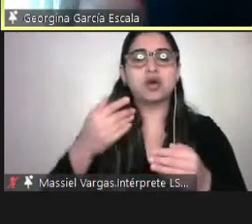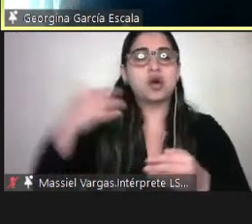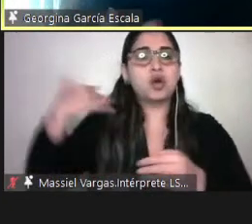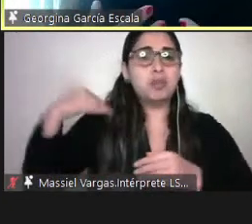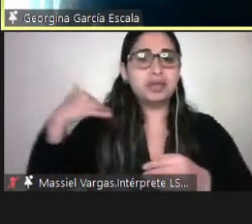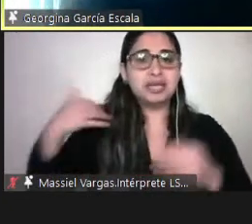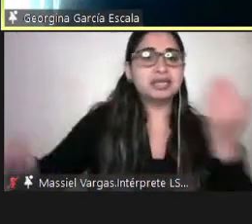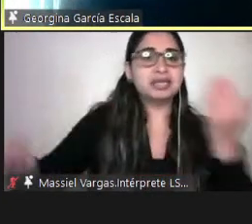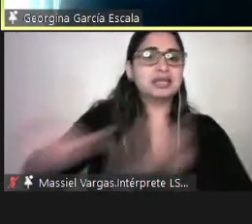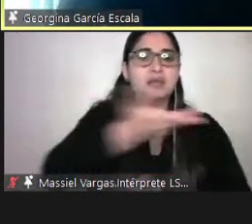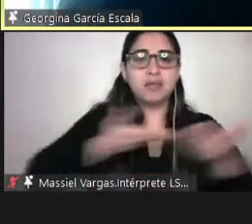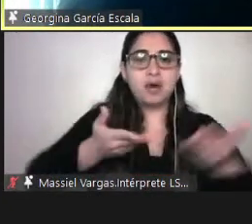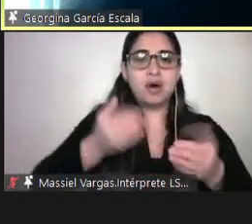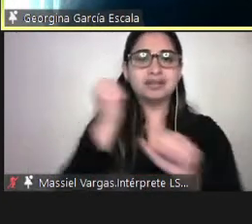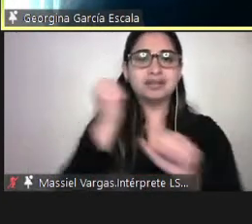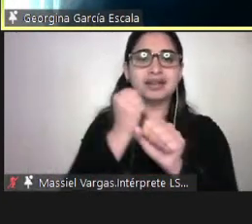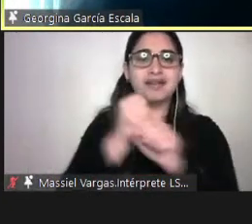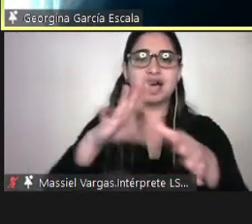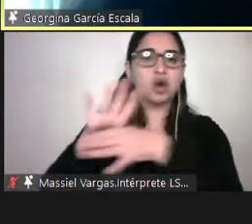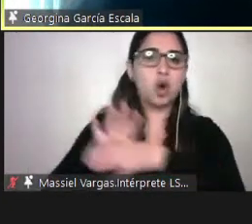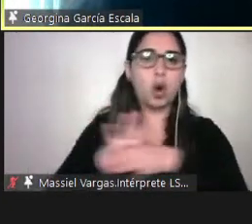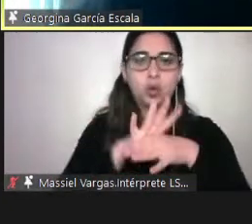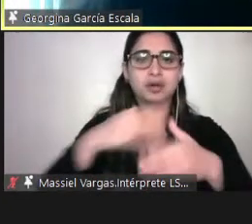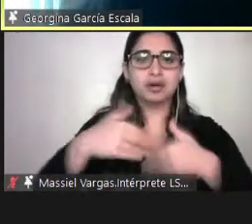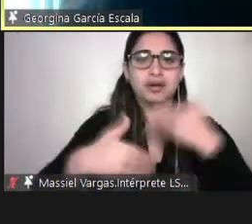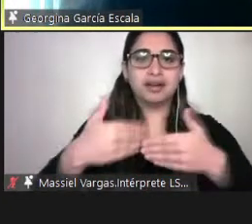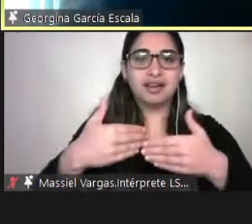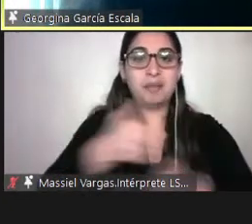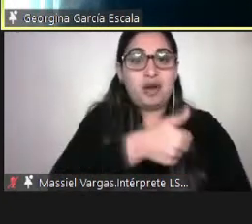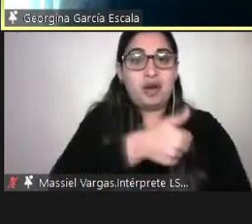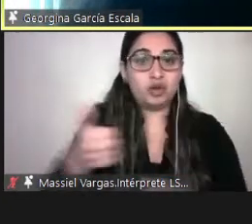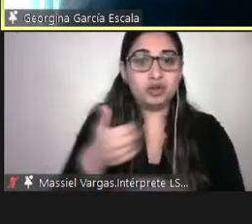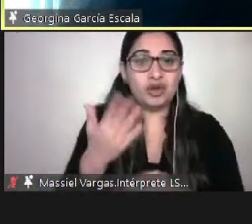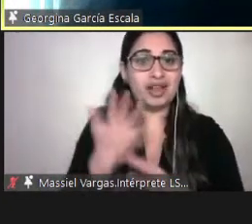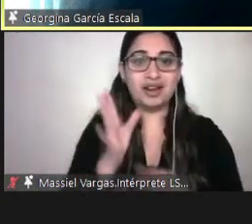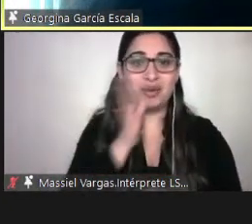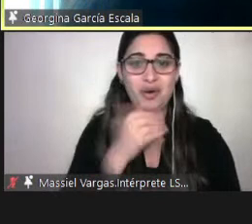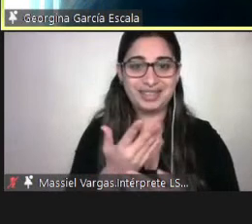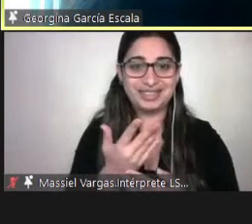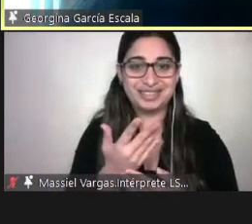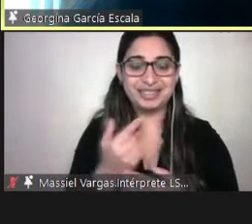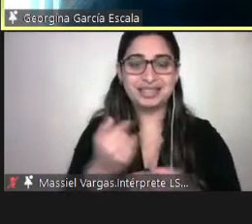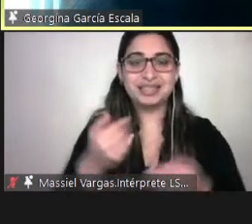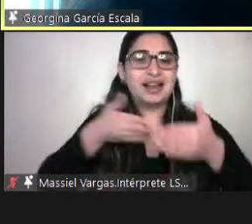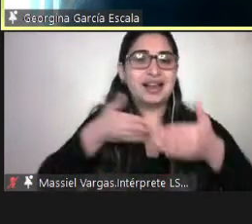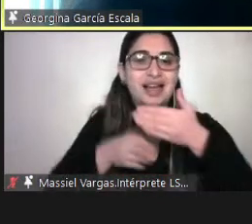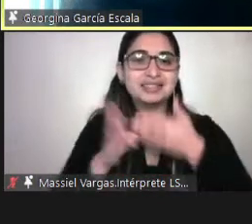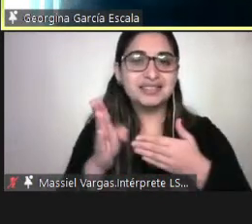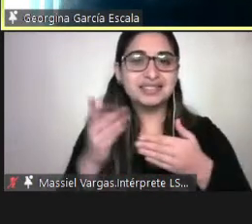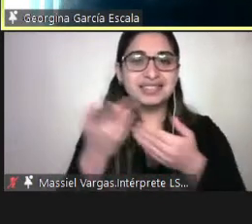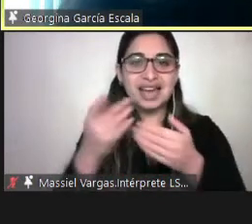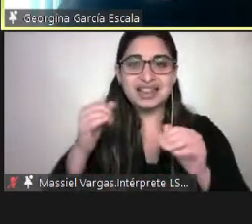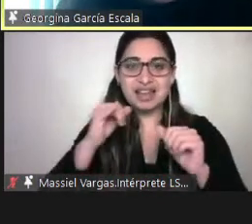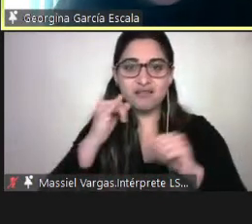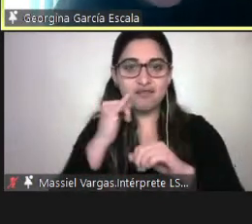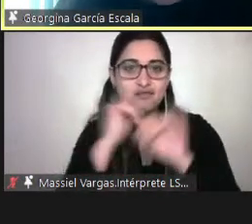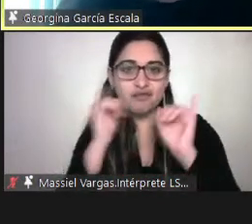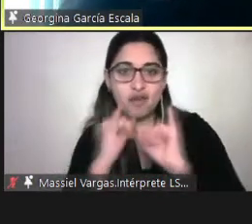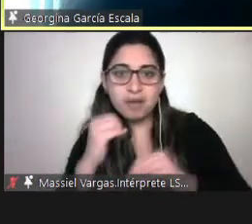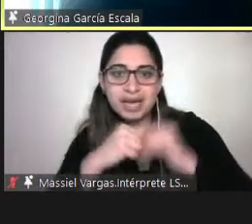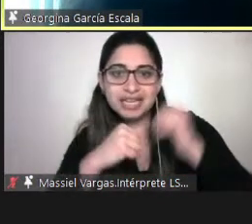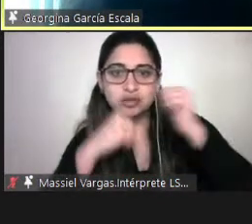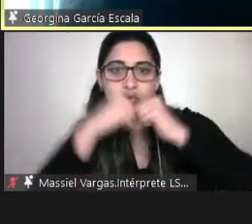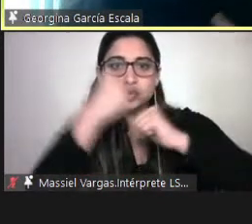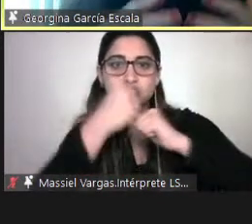para poder ir avanzando, pero no las tienen todas. La accesibilidad en la infraestructura de las universidades públicas es medianamente